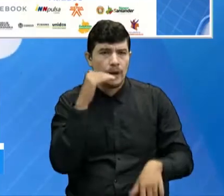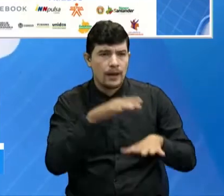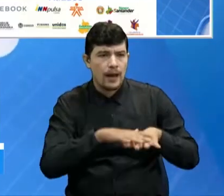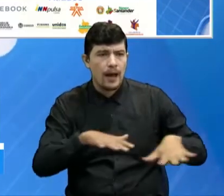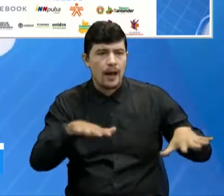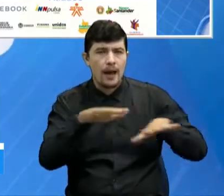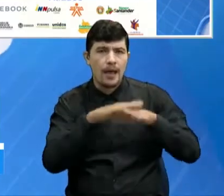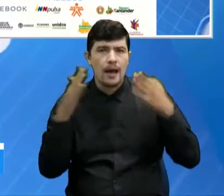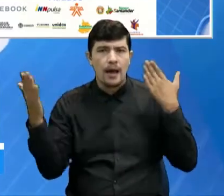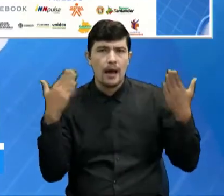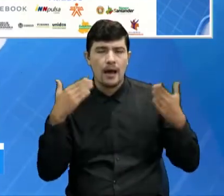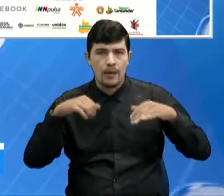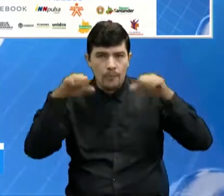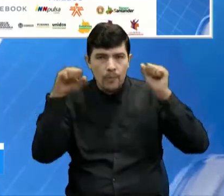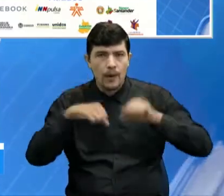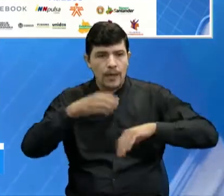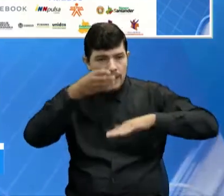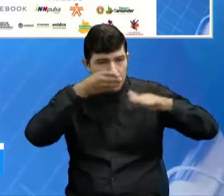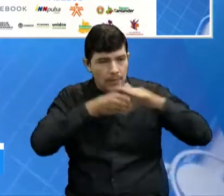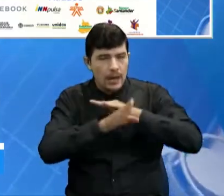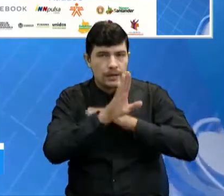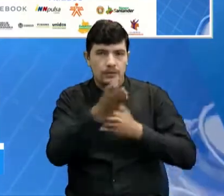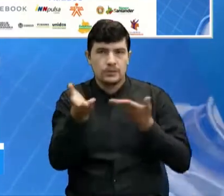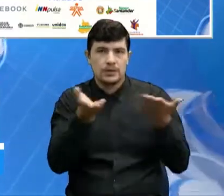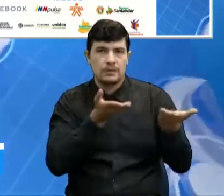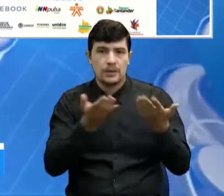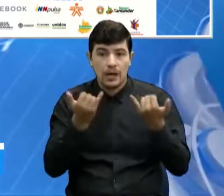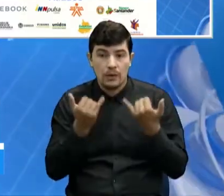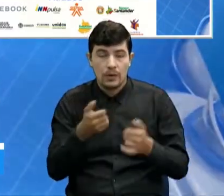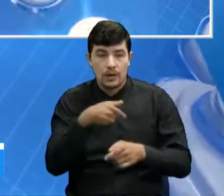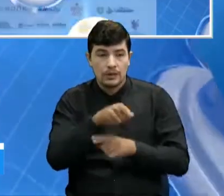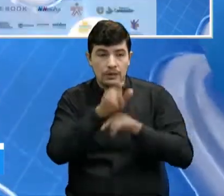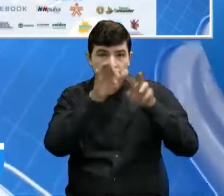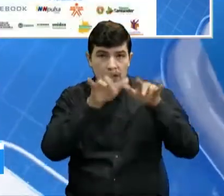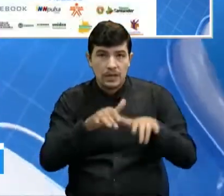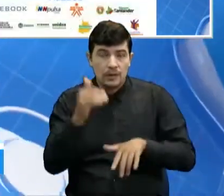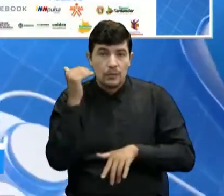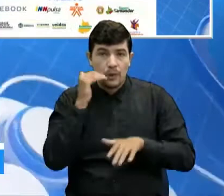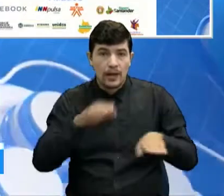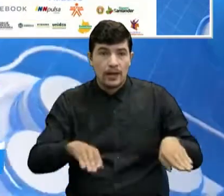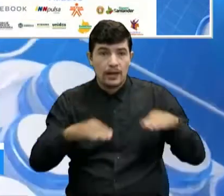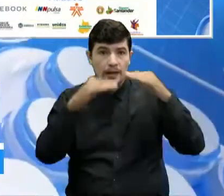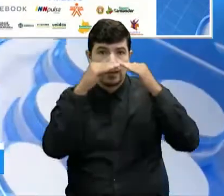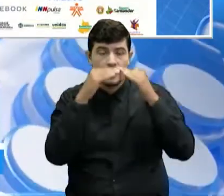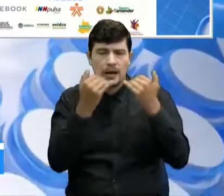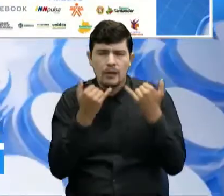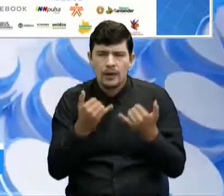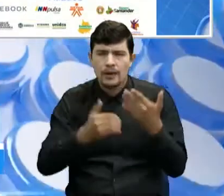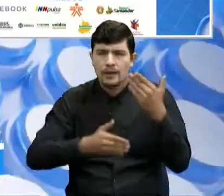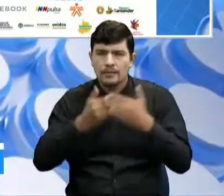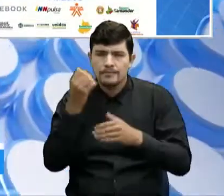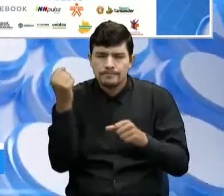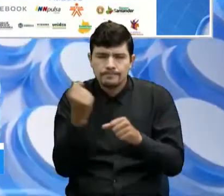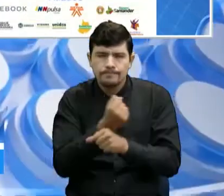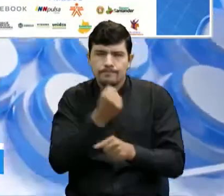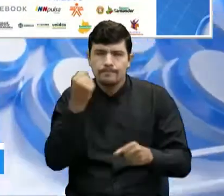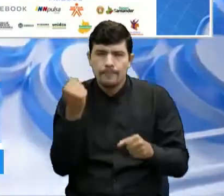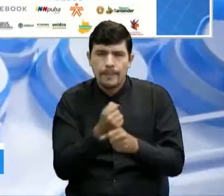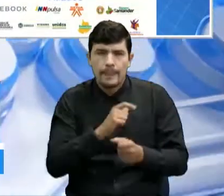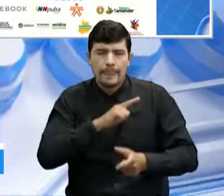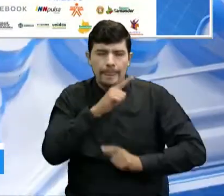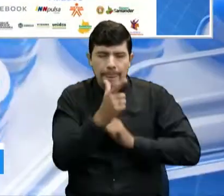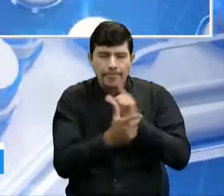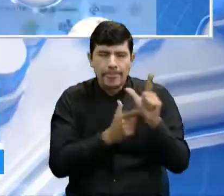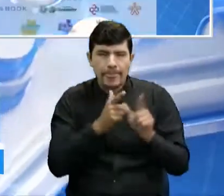también puedan acceder a este servicio, ya que desde la Secretaría de Mujer y Equidad de Género estamos trabajando incansablemente